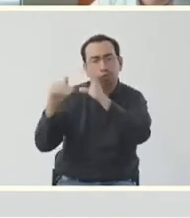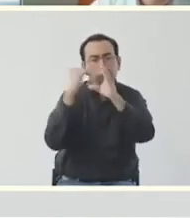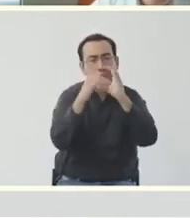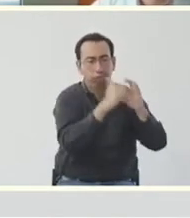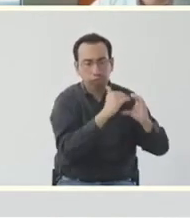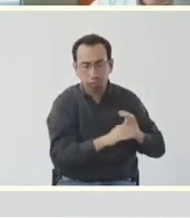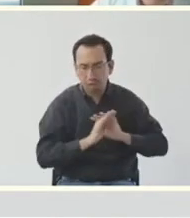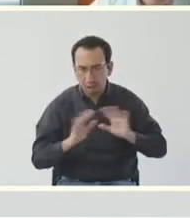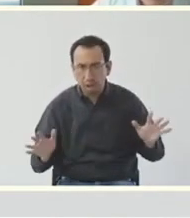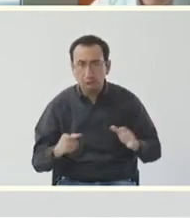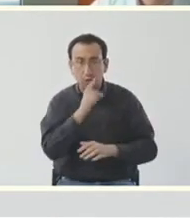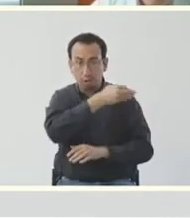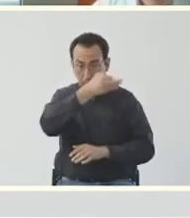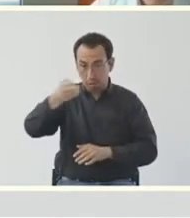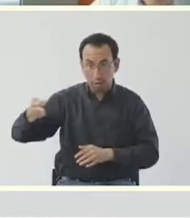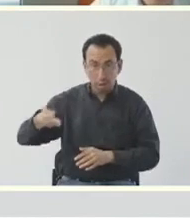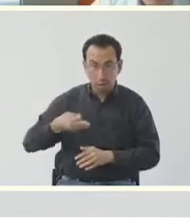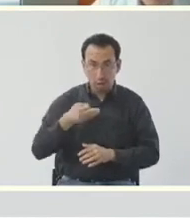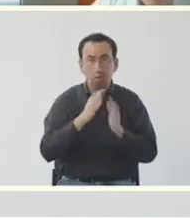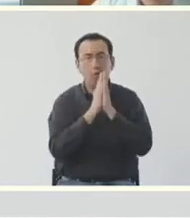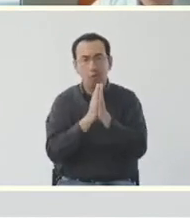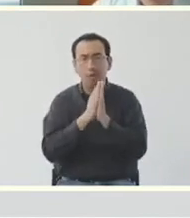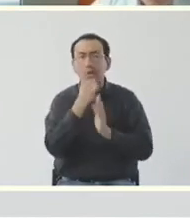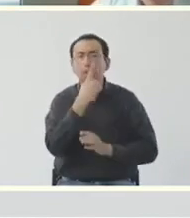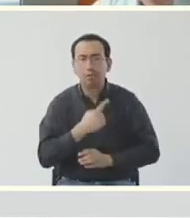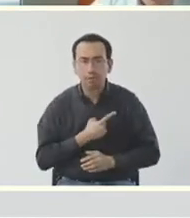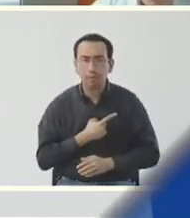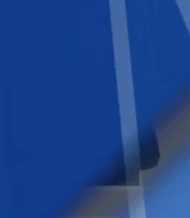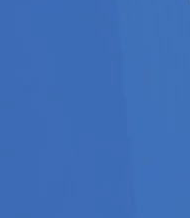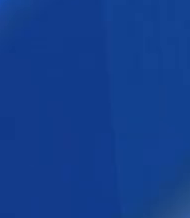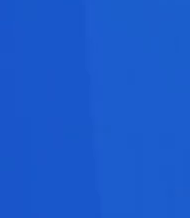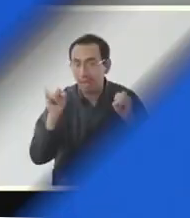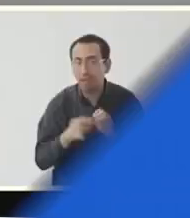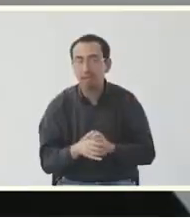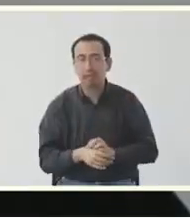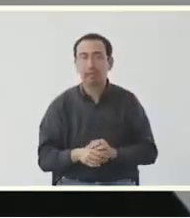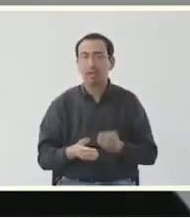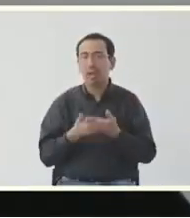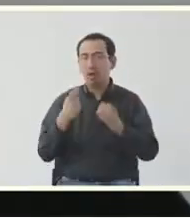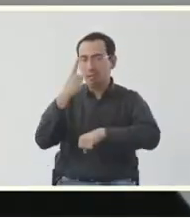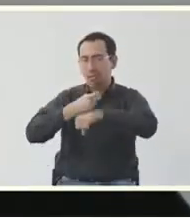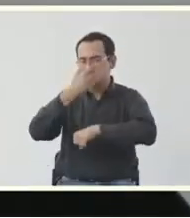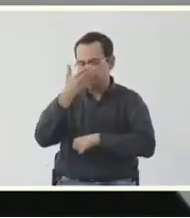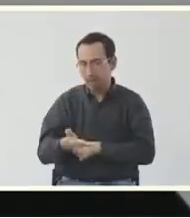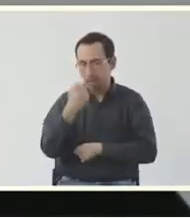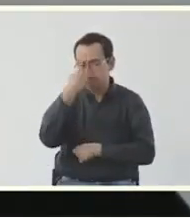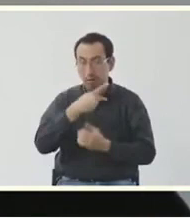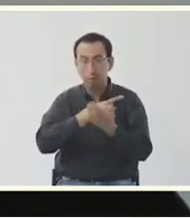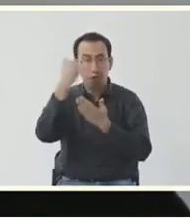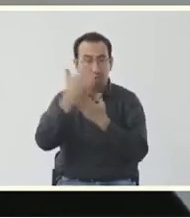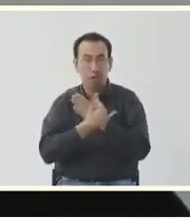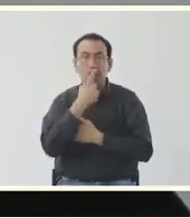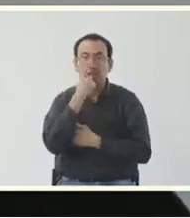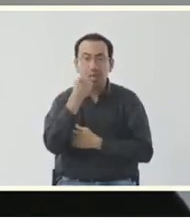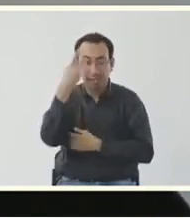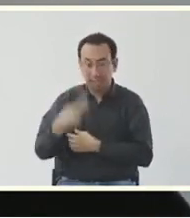Guanajuato, comentó que tal solicitud recibir al 23 de noviembre no es atendible. En la primera petición, en el proyecto se plantea